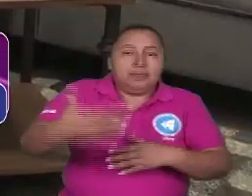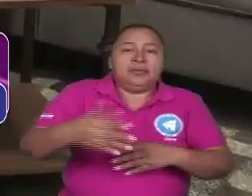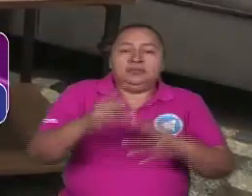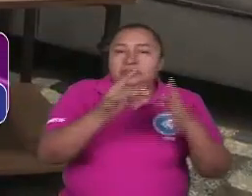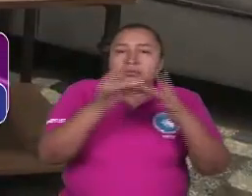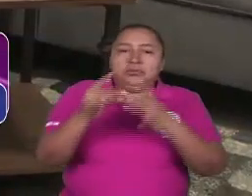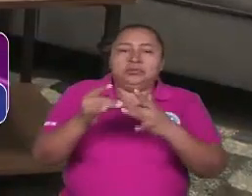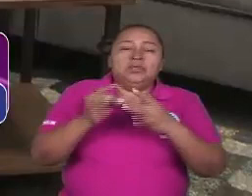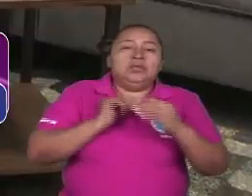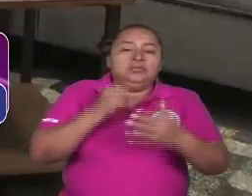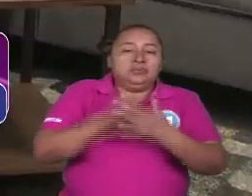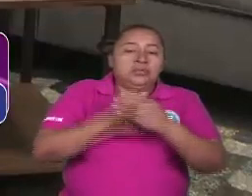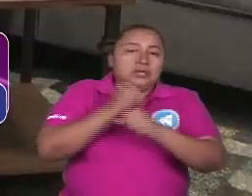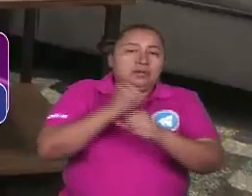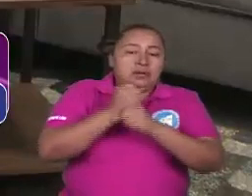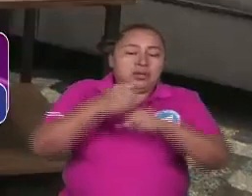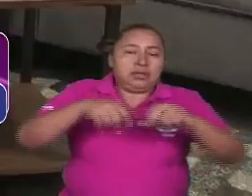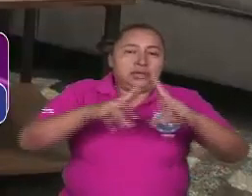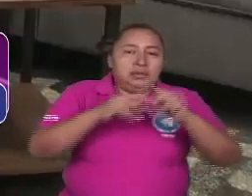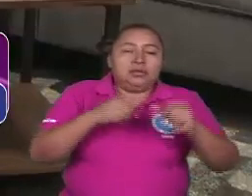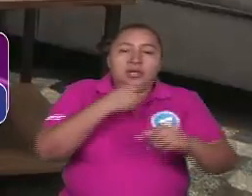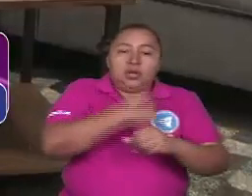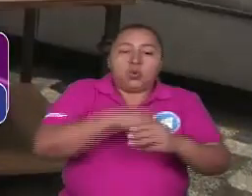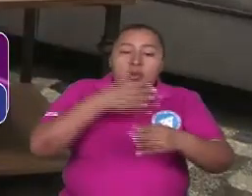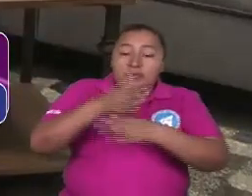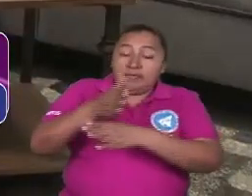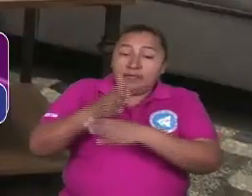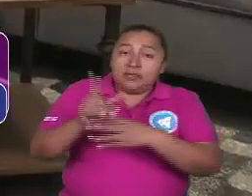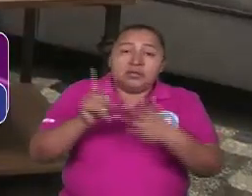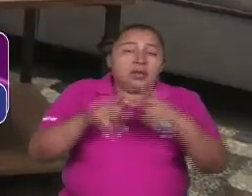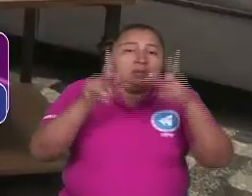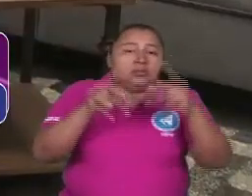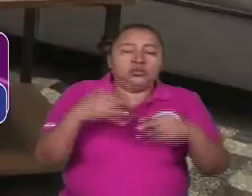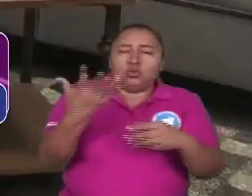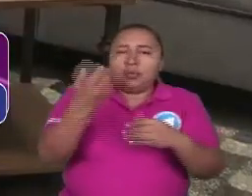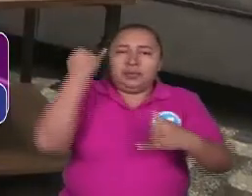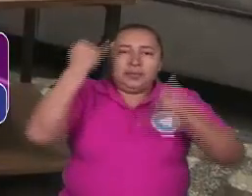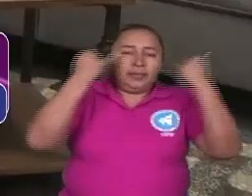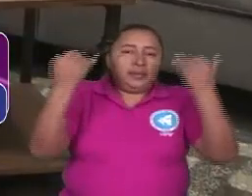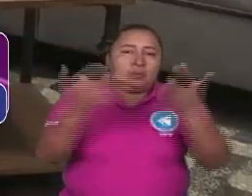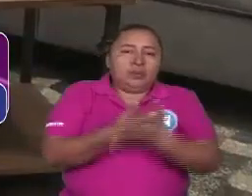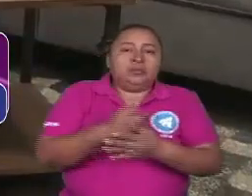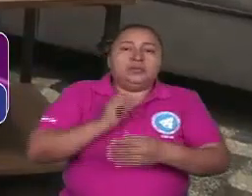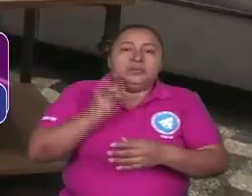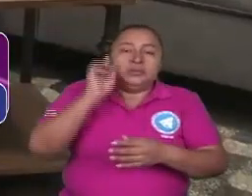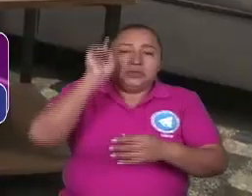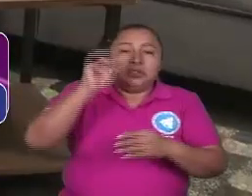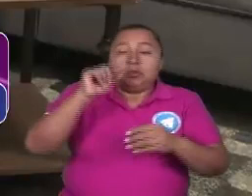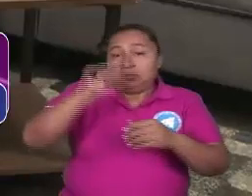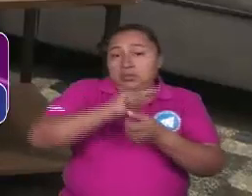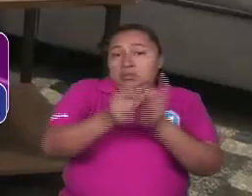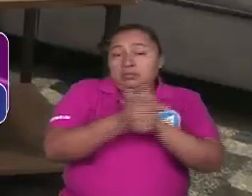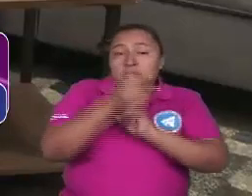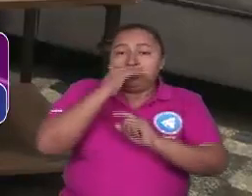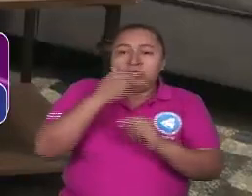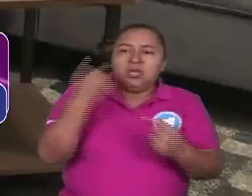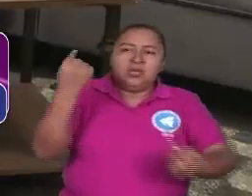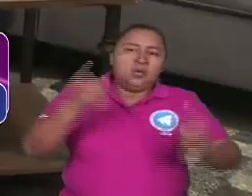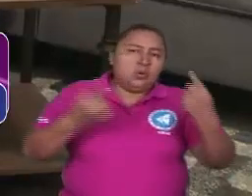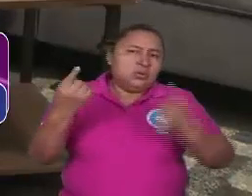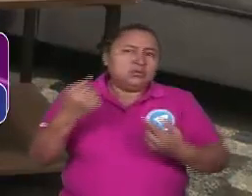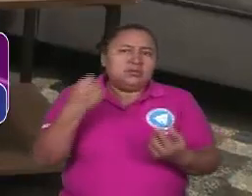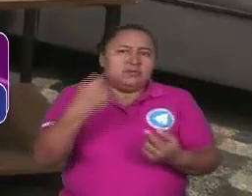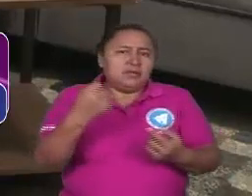especialización de la fuerza de trabajo de Nicaragua con las escuelas de oficios y todo el emprendedurismo que desarrolla la revolución cuando voy a decir cuáles son los